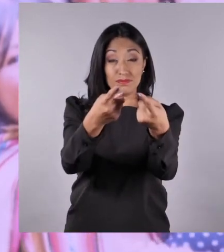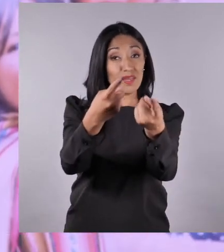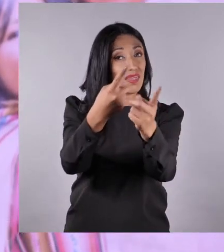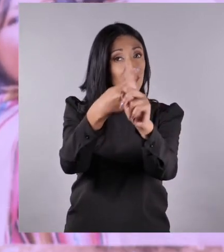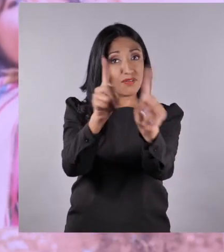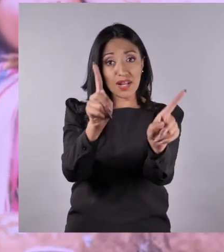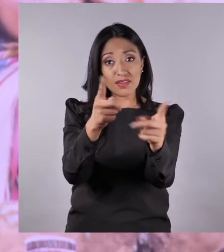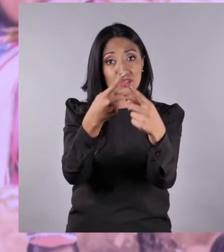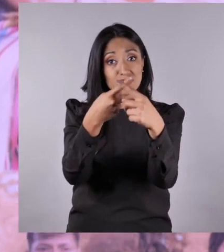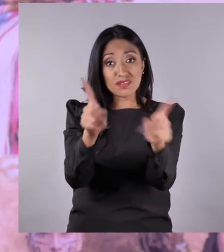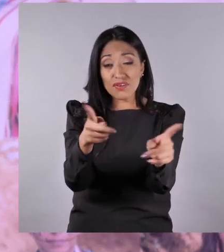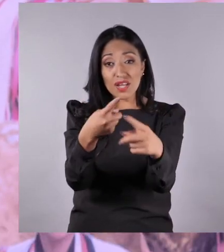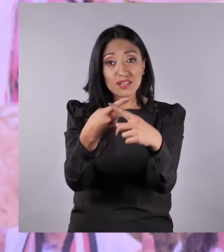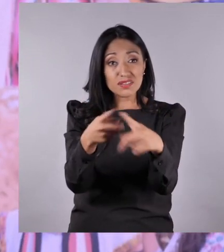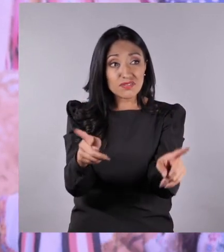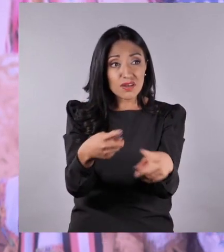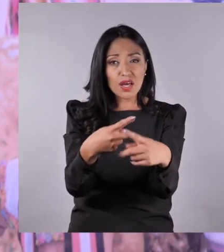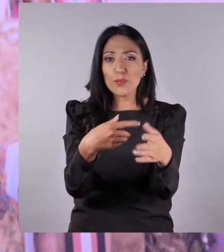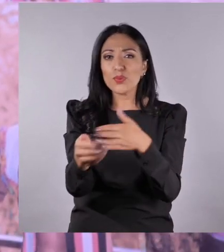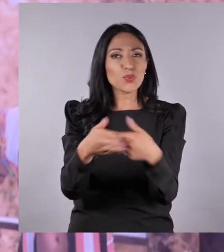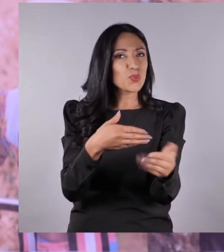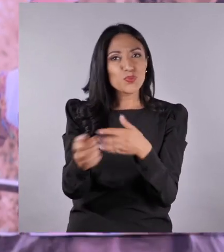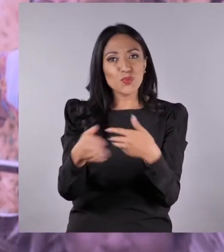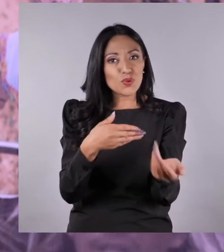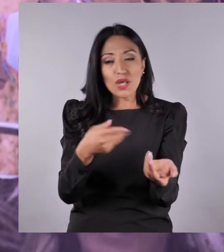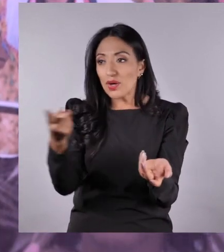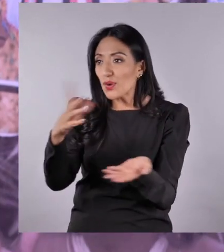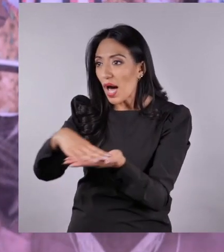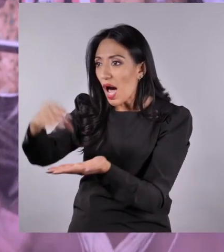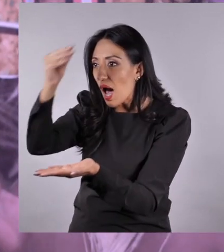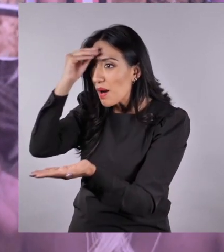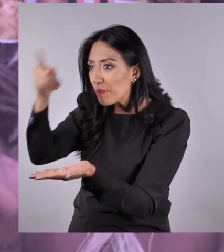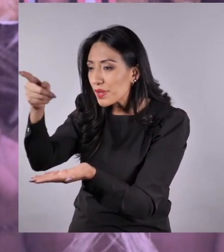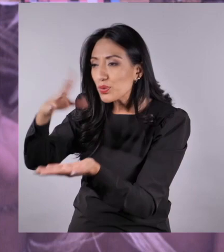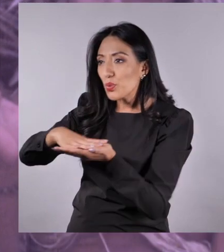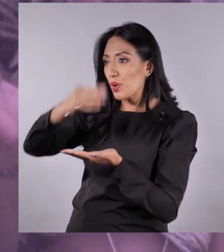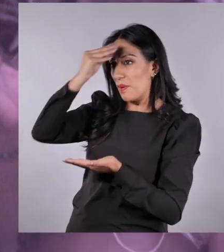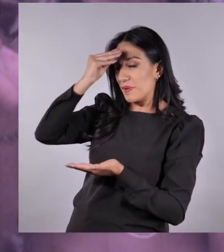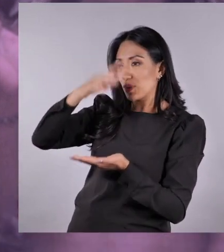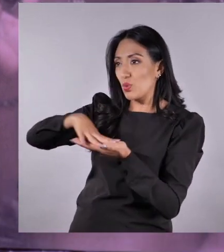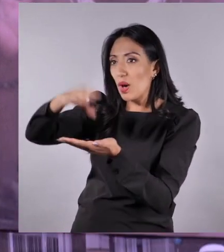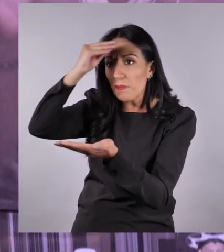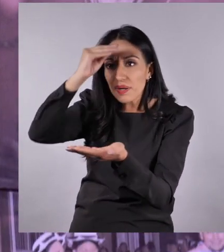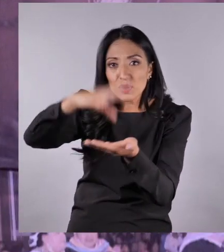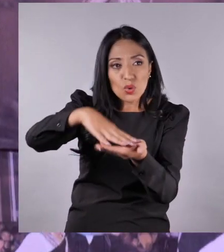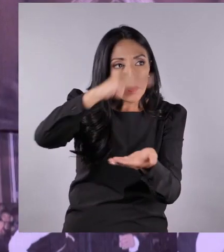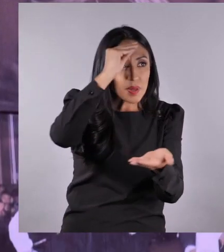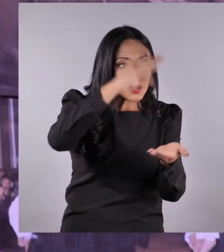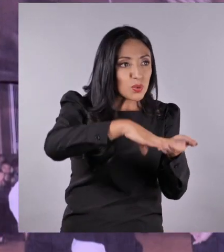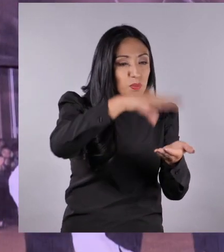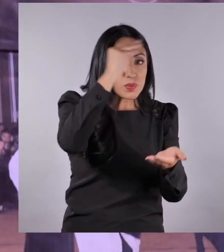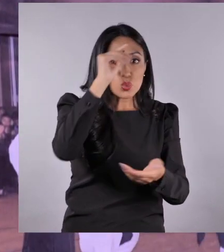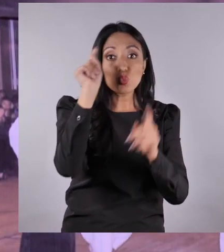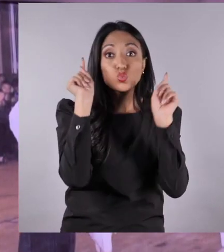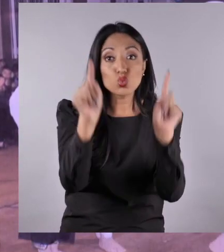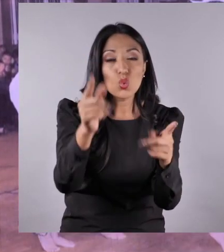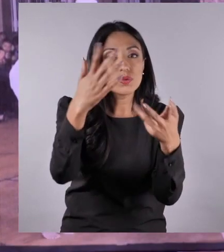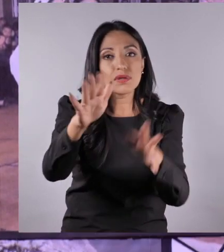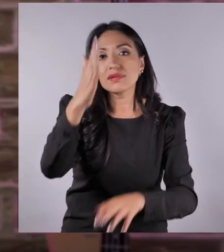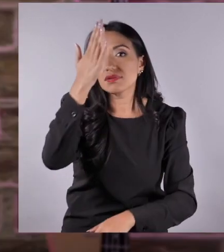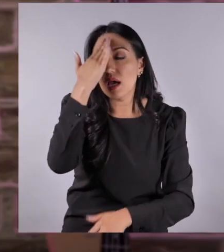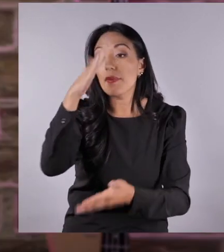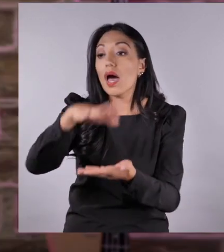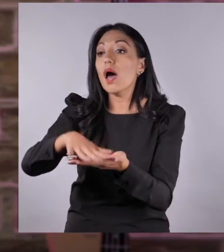Somos muy distintos, pero eso es lo más lindo, porque podemos aprender mucho unos de otros. Así que ya saben,